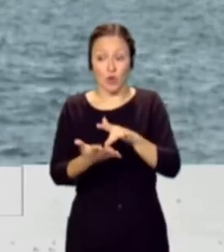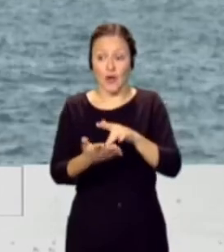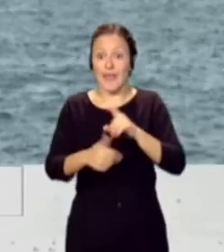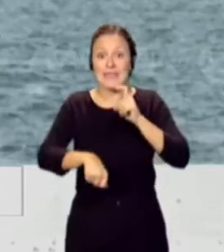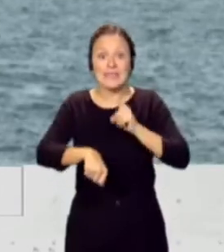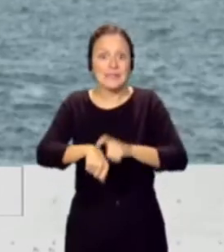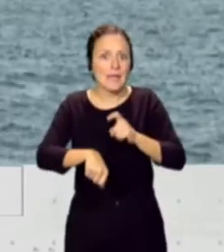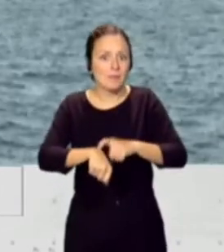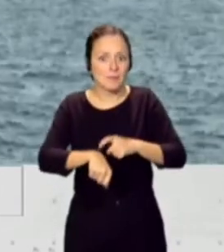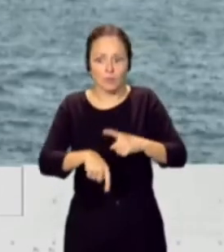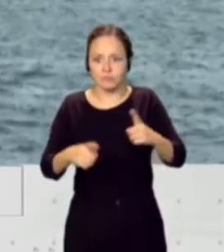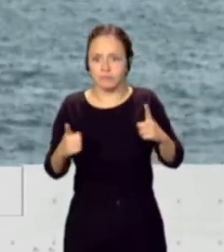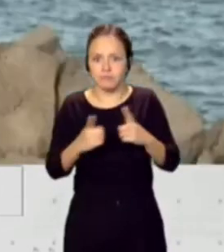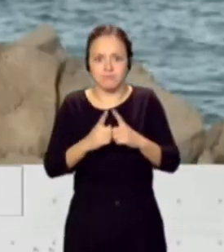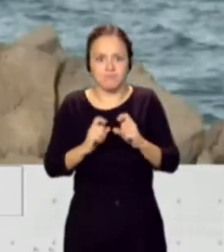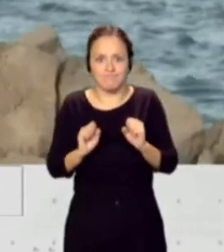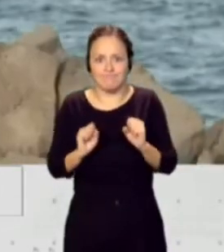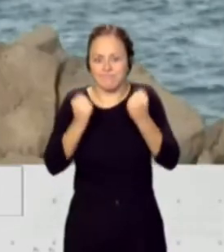tiempo es muy corto, ¿no?